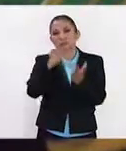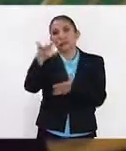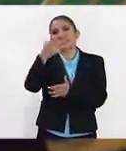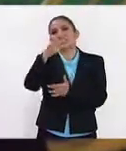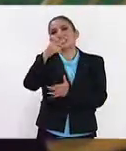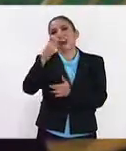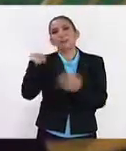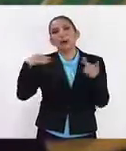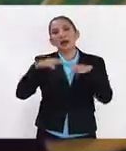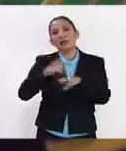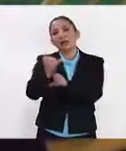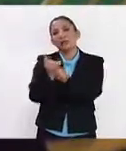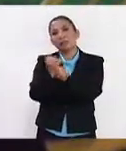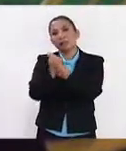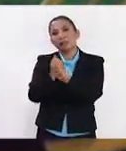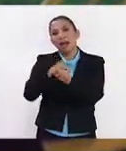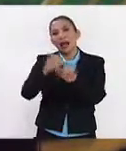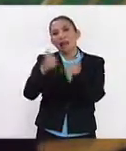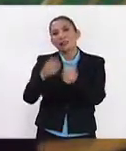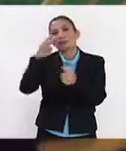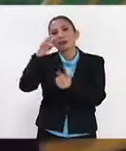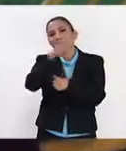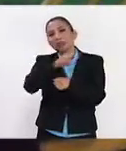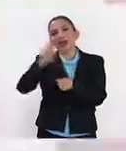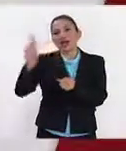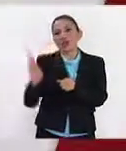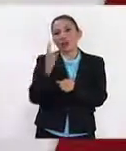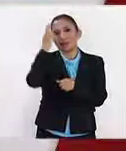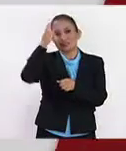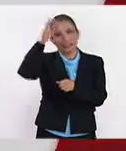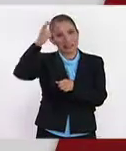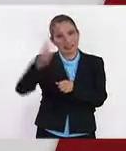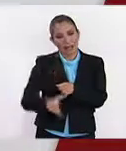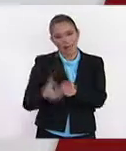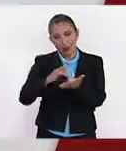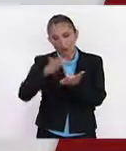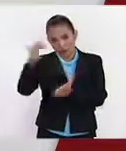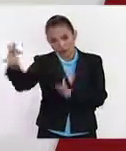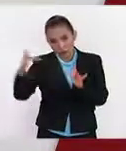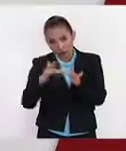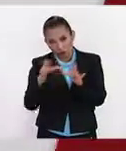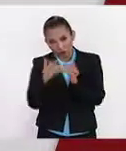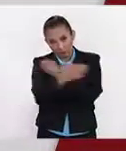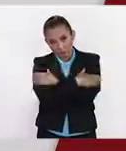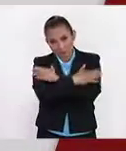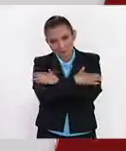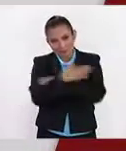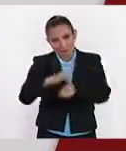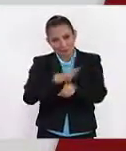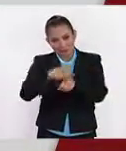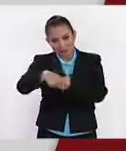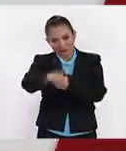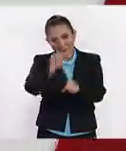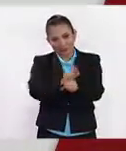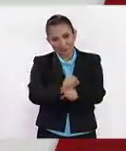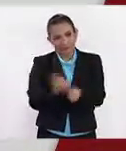Cázares, profesora investigadora de artes visuales de la Universidad Autónoma del Estado de Hidalgo. Gracias por estar con nosotros. Un fuerte abrazo. Excelente semana.